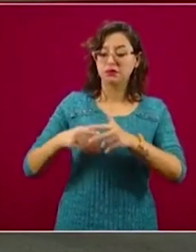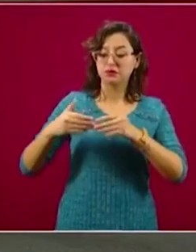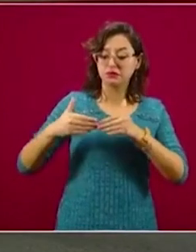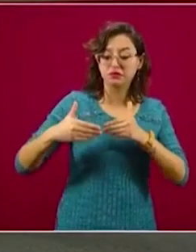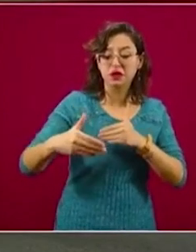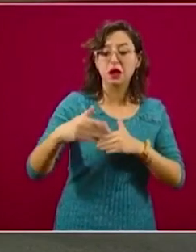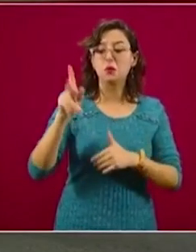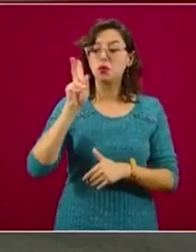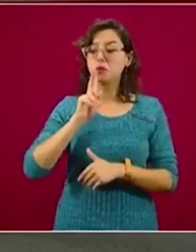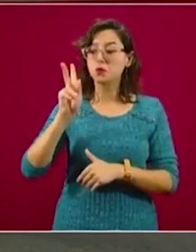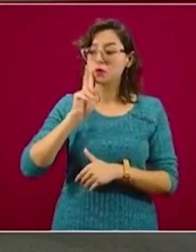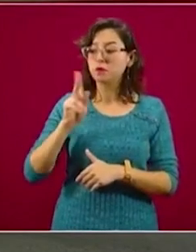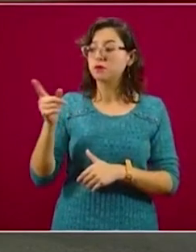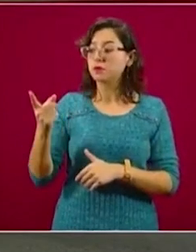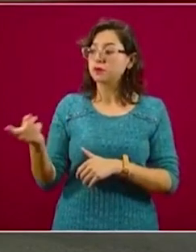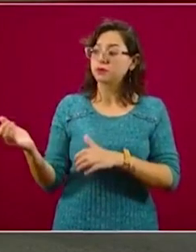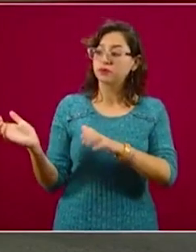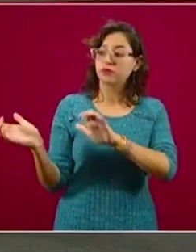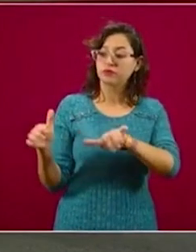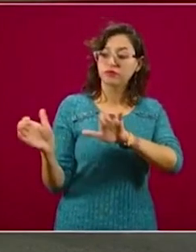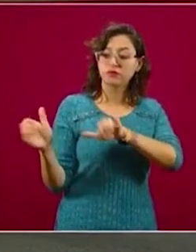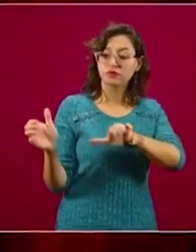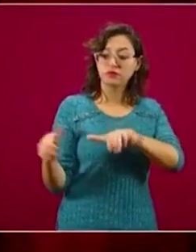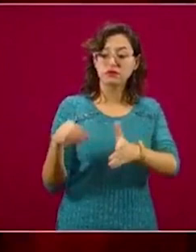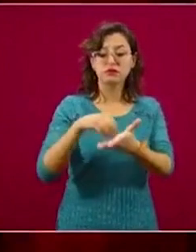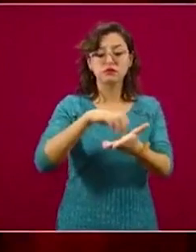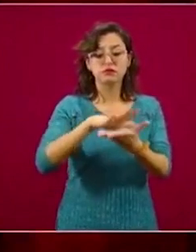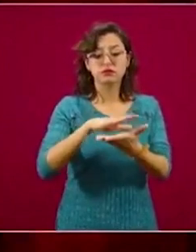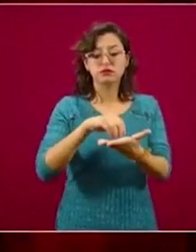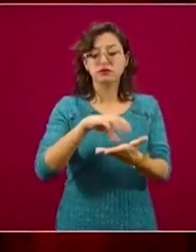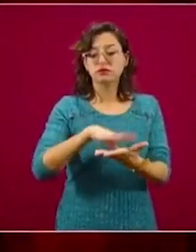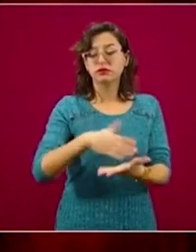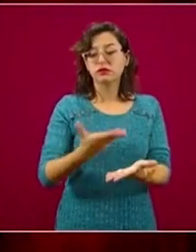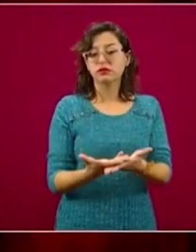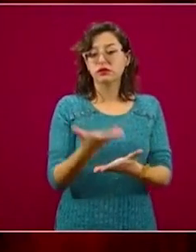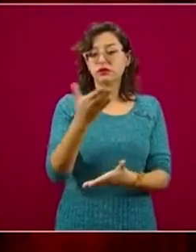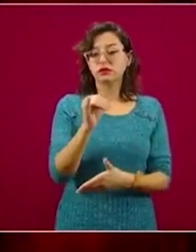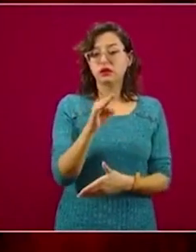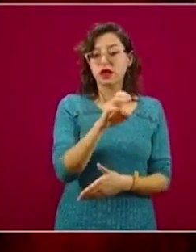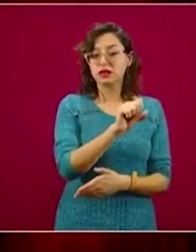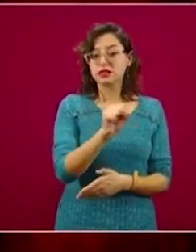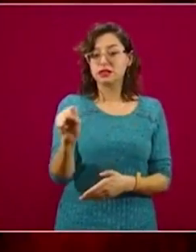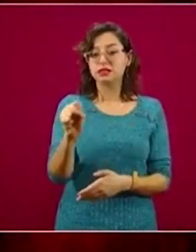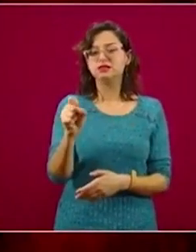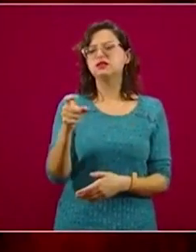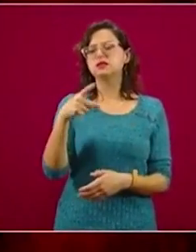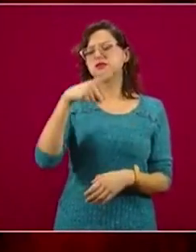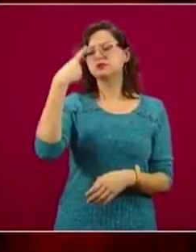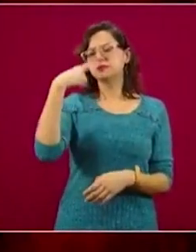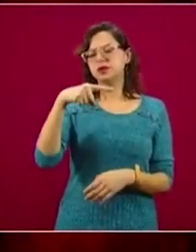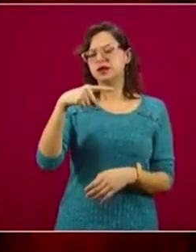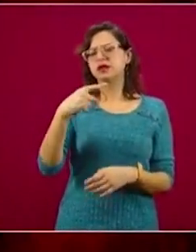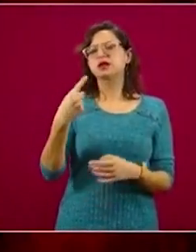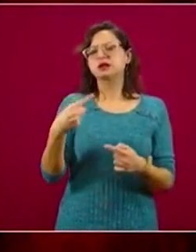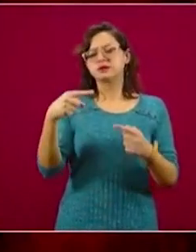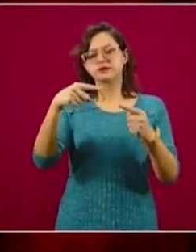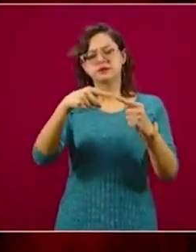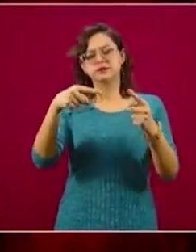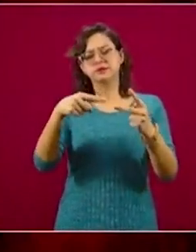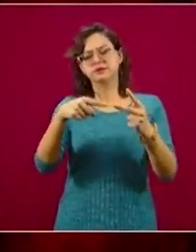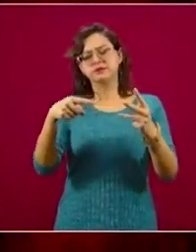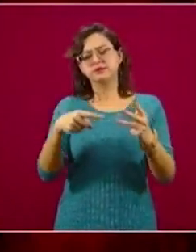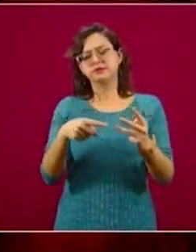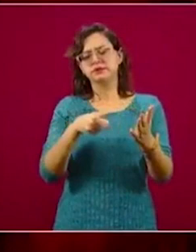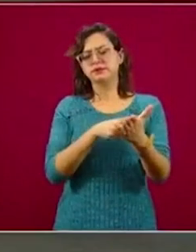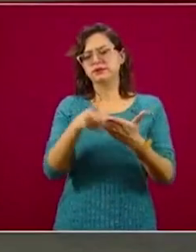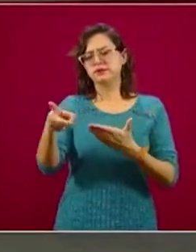pudieran registrarse y registrarlas quienes las emplean para que puedan recibir, principalmente estas tres prestaciones, estos